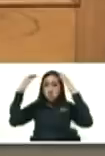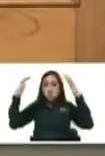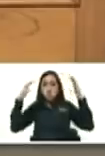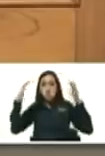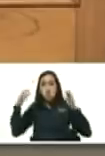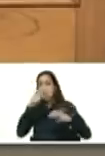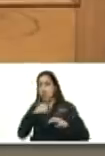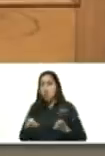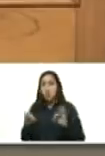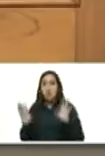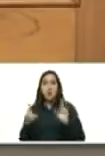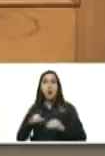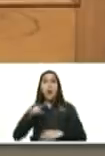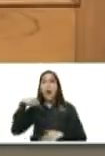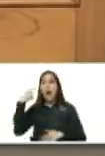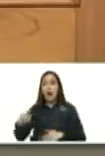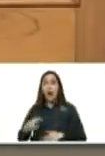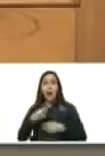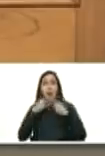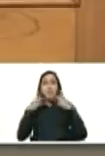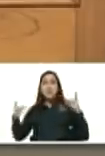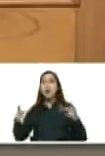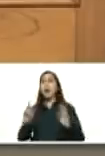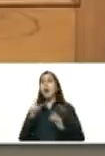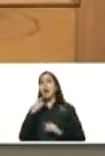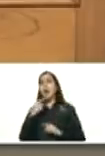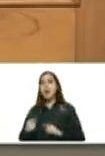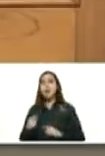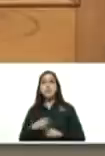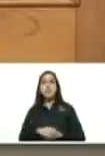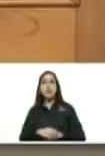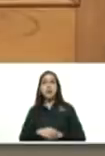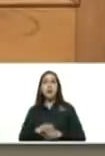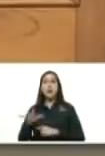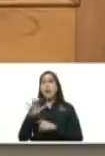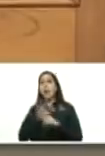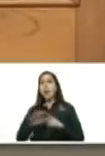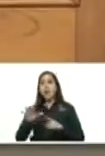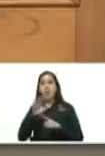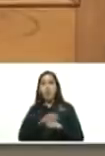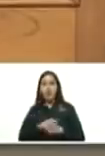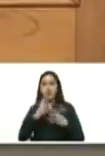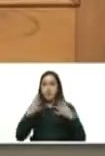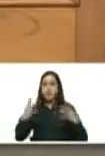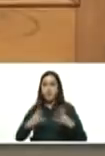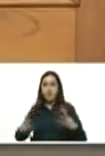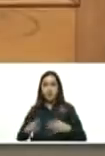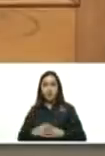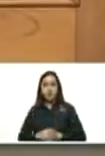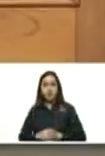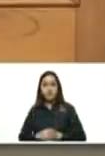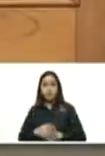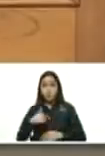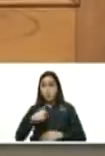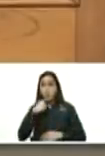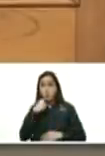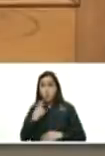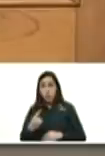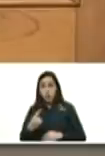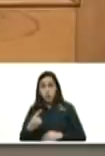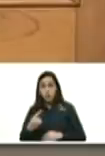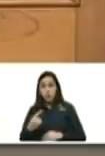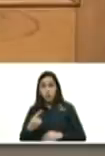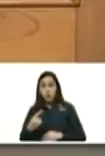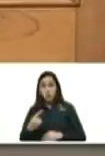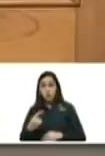entonces ayer en las redes sociales conté esto y empezaron a interpretar los sueños yo solamente digo y así me despido